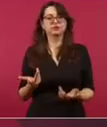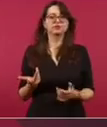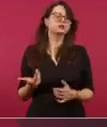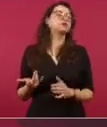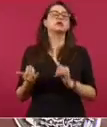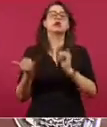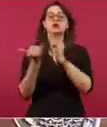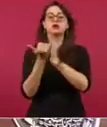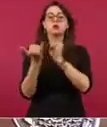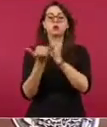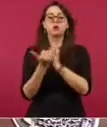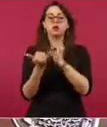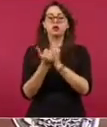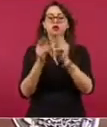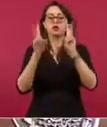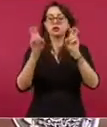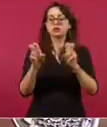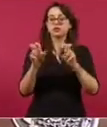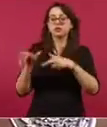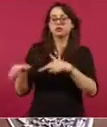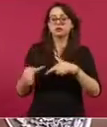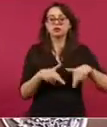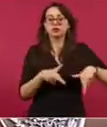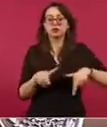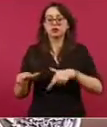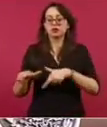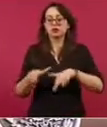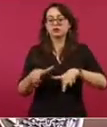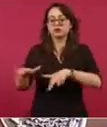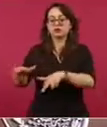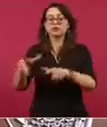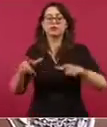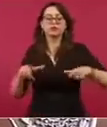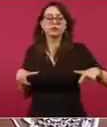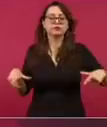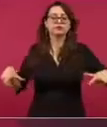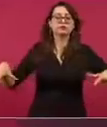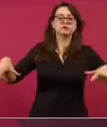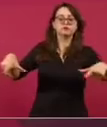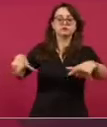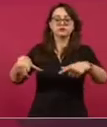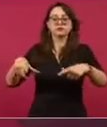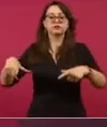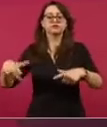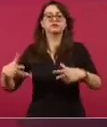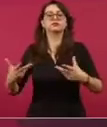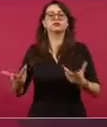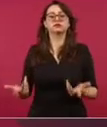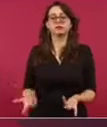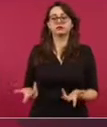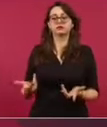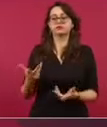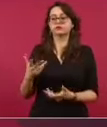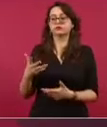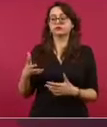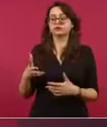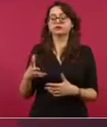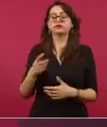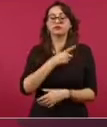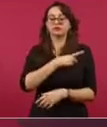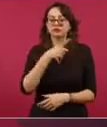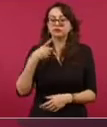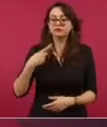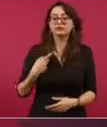de vasos reguladores, de ríos, de arroyos,